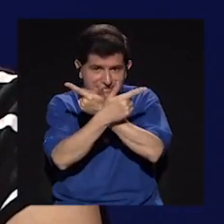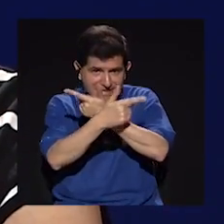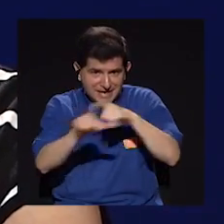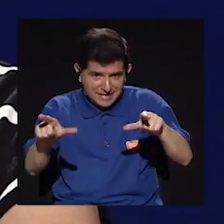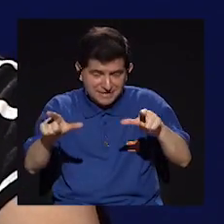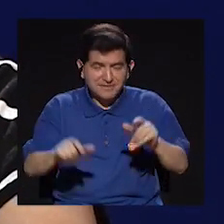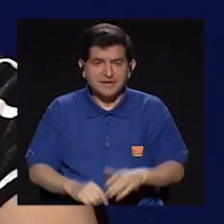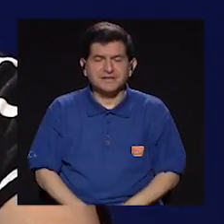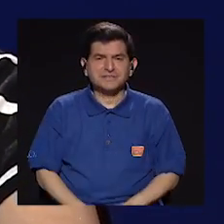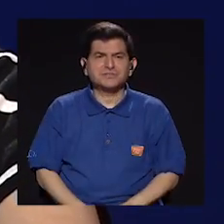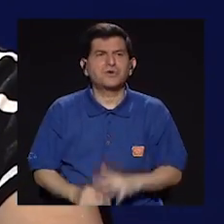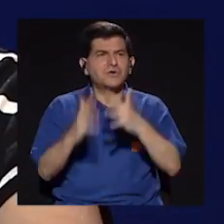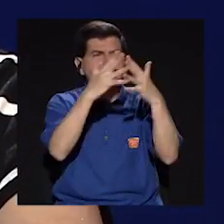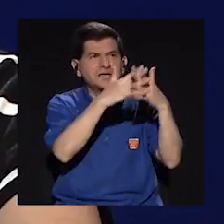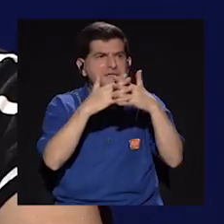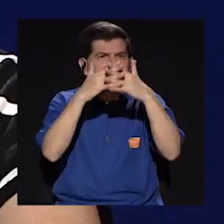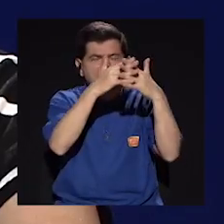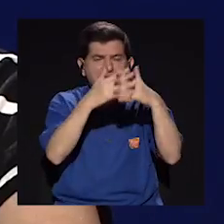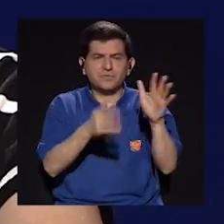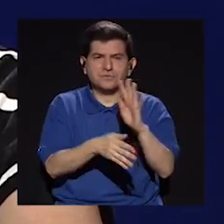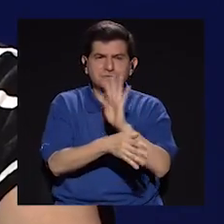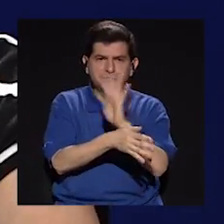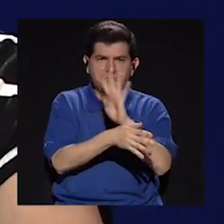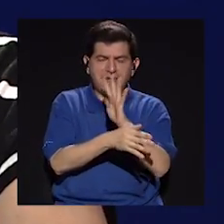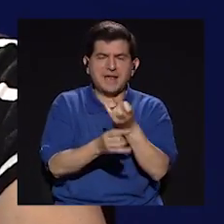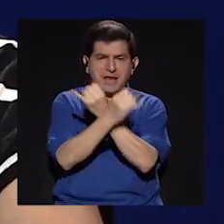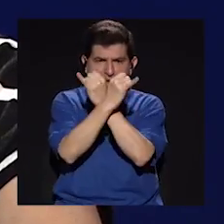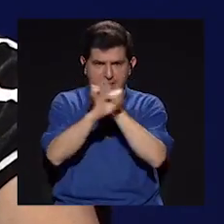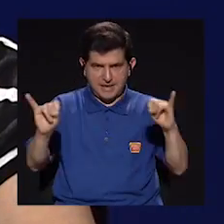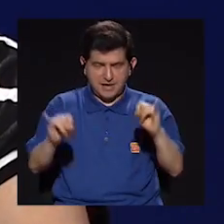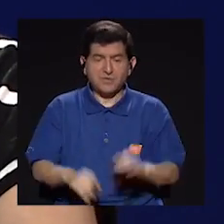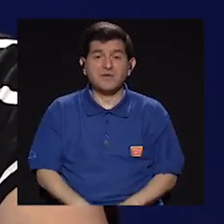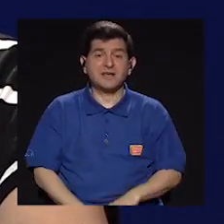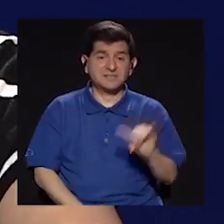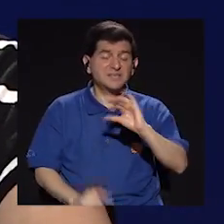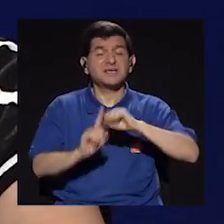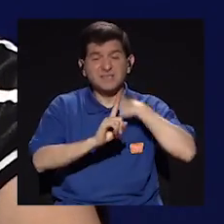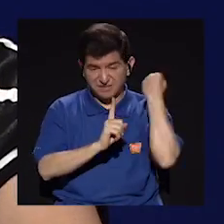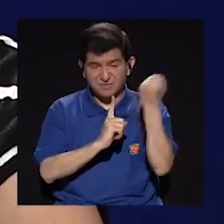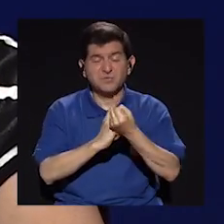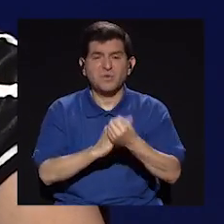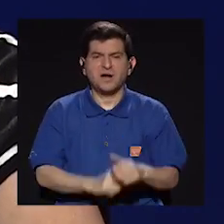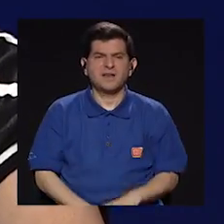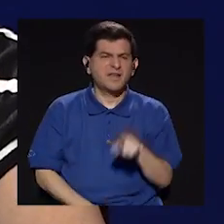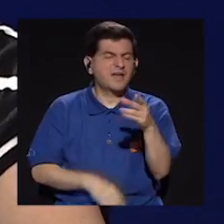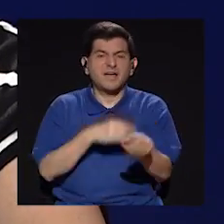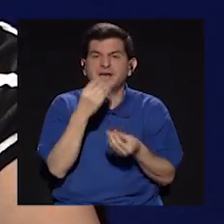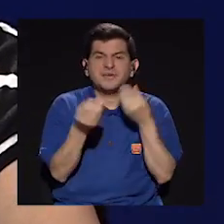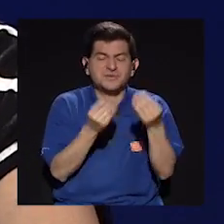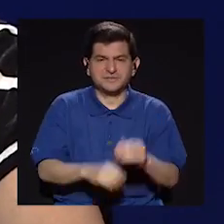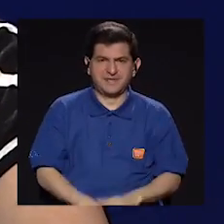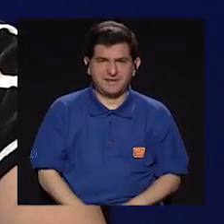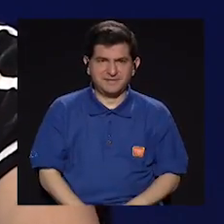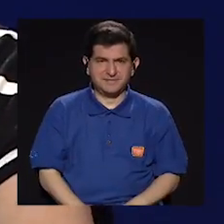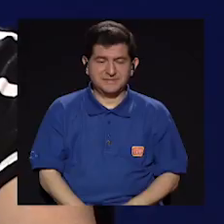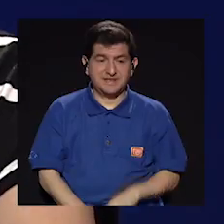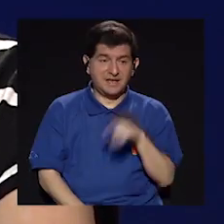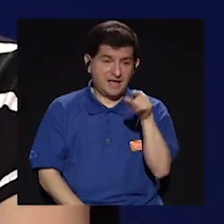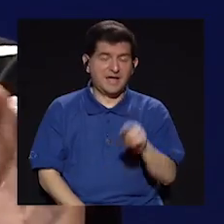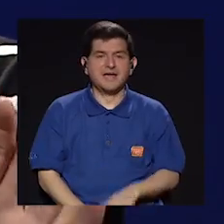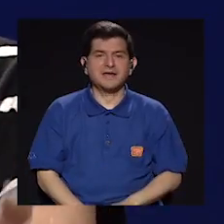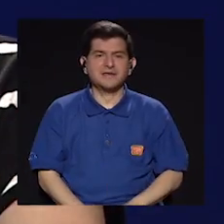que es que se empezó a hacer como en Estados Unidos con películas independientes que justamente les pasaba esto. Entonces, lo que ellos hacían es que